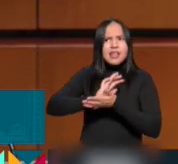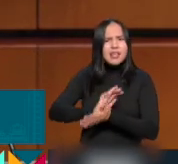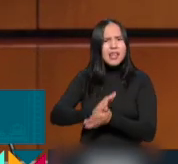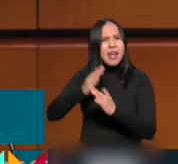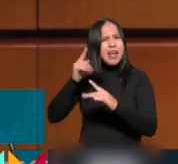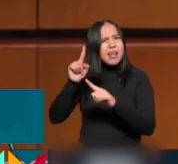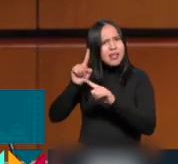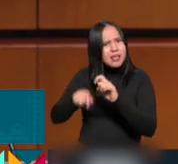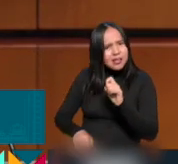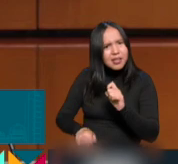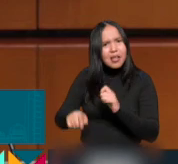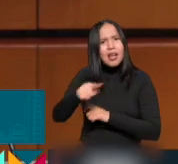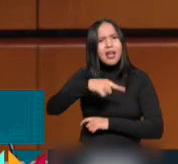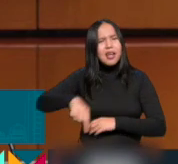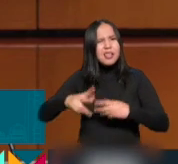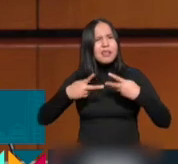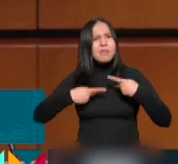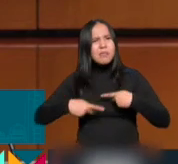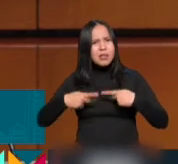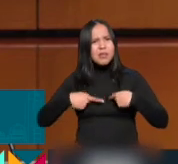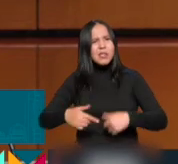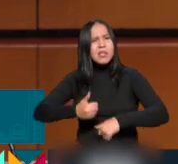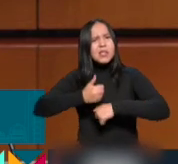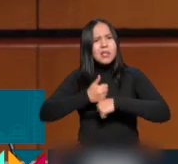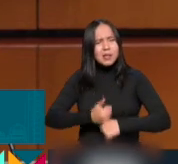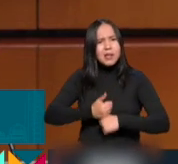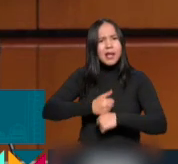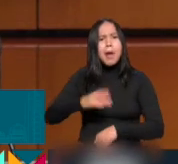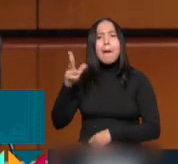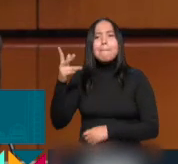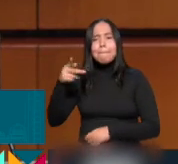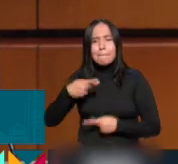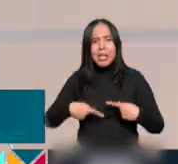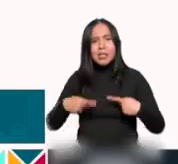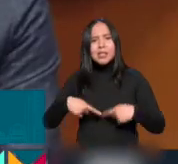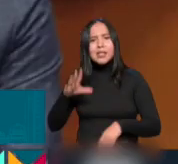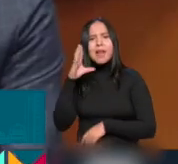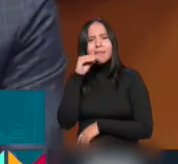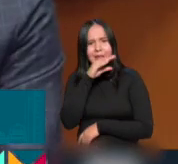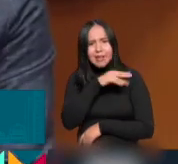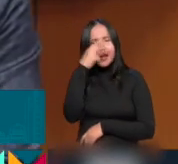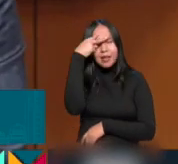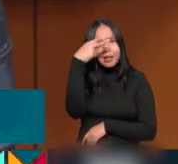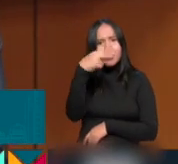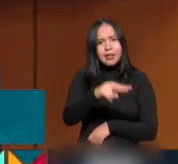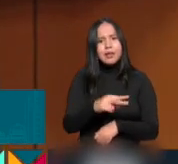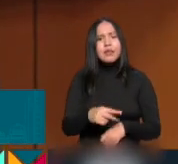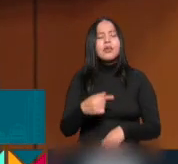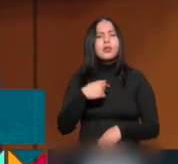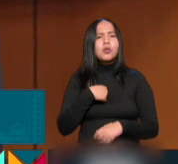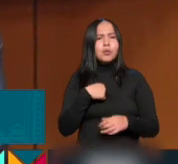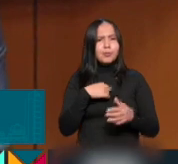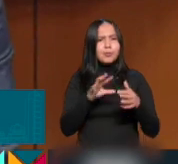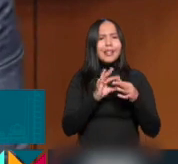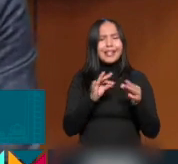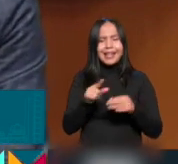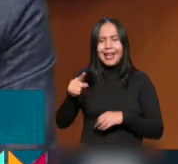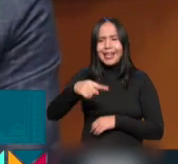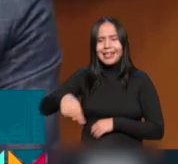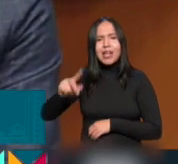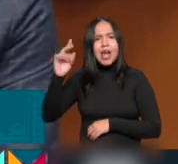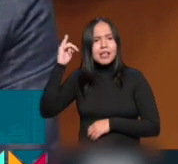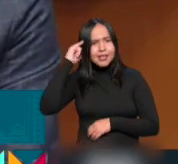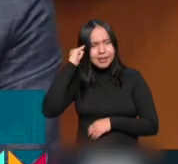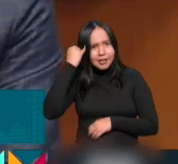que han sufrido en general los pueblos afromexicanos. Hoy al contemplar a nuestros hermanos indígenas y